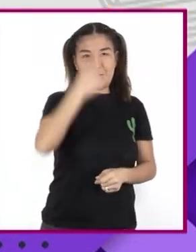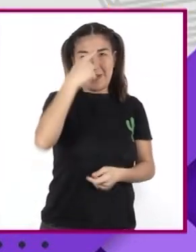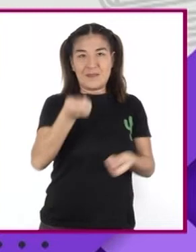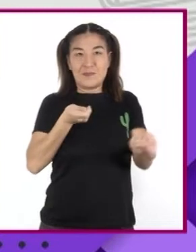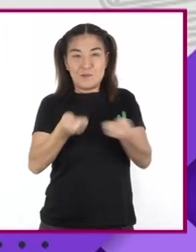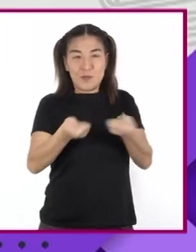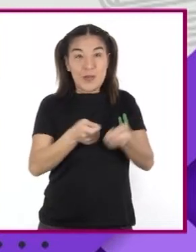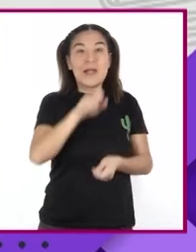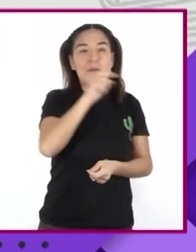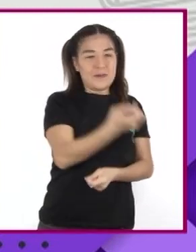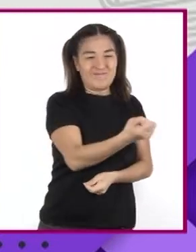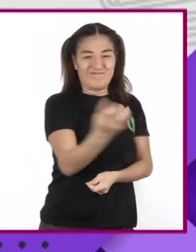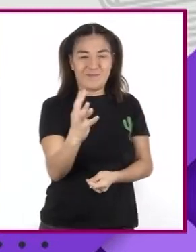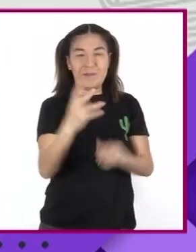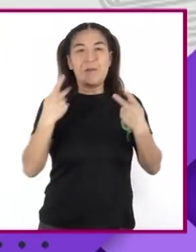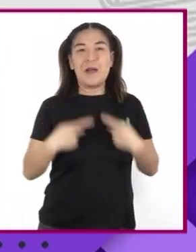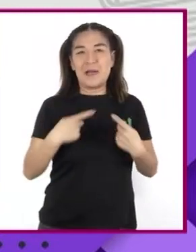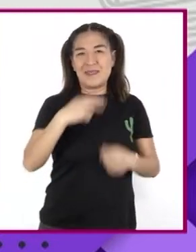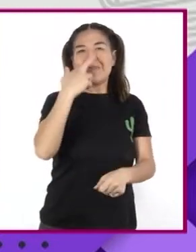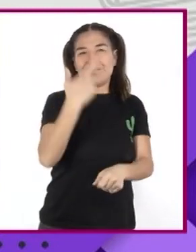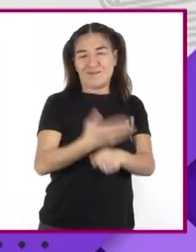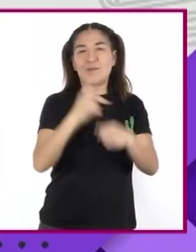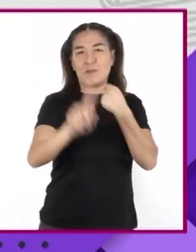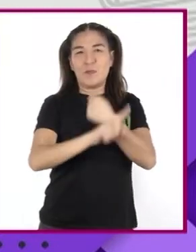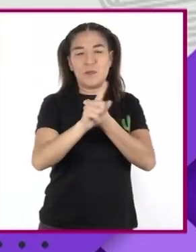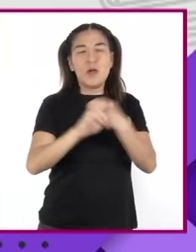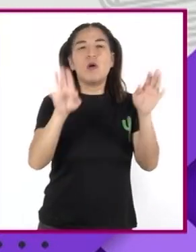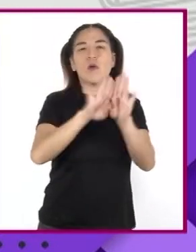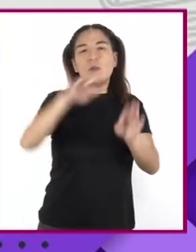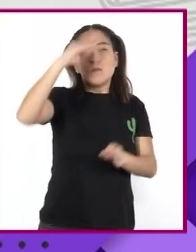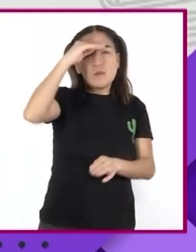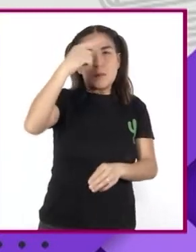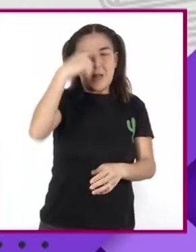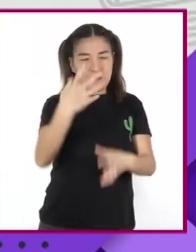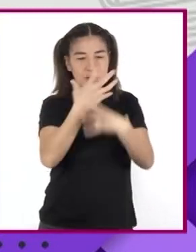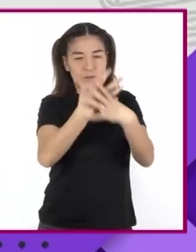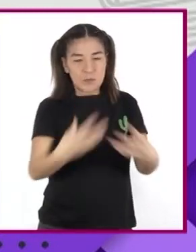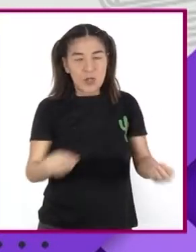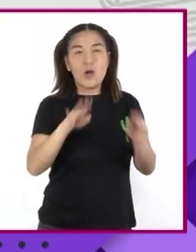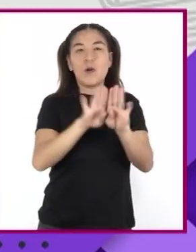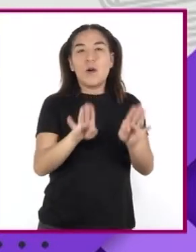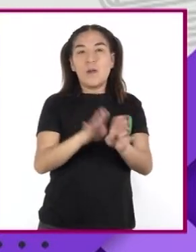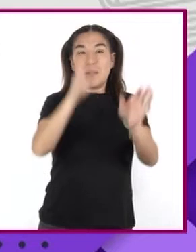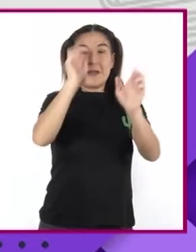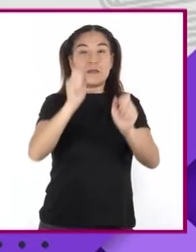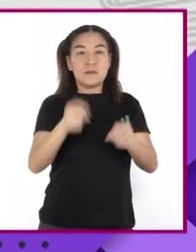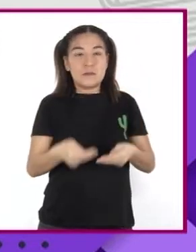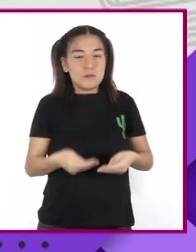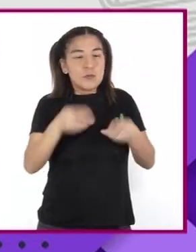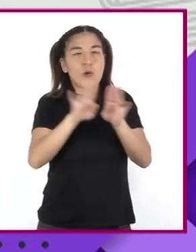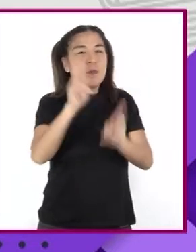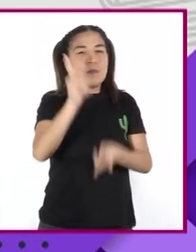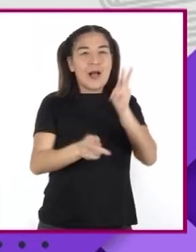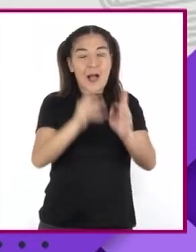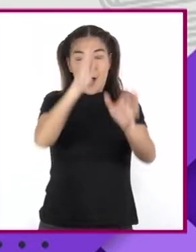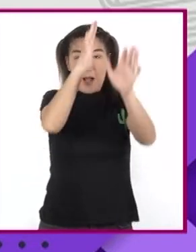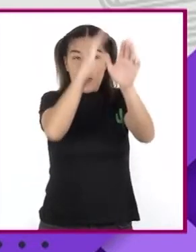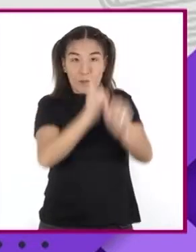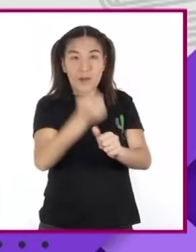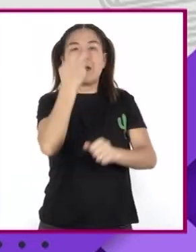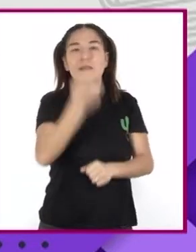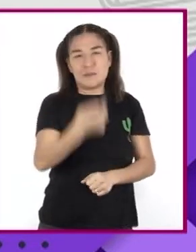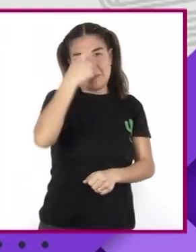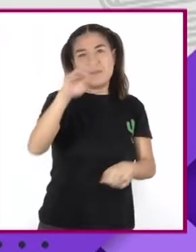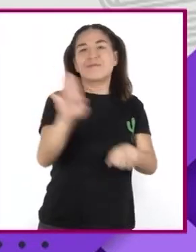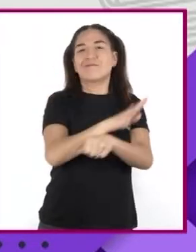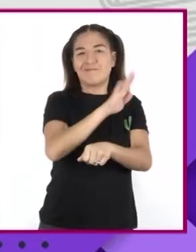Buscan posibles Soluciones Al igual Que en la negociación Eligen Las que se puedan Realizar Y satisfaga